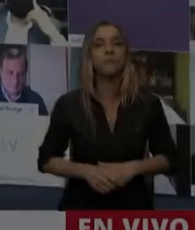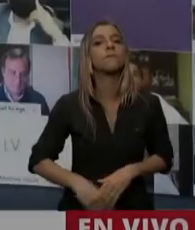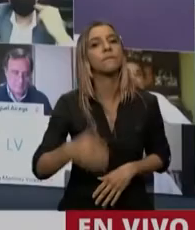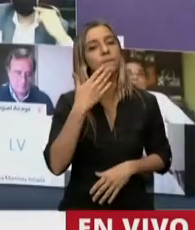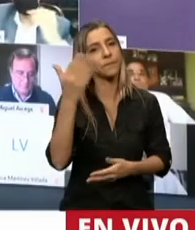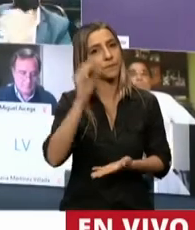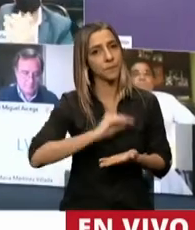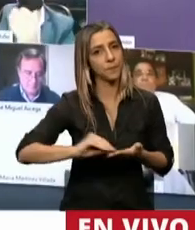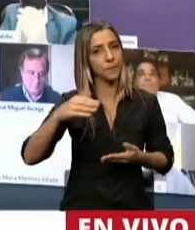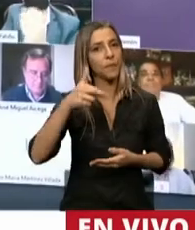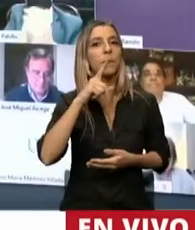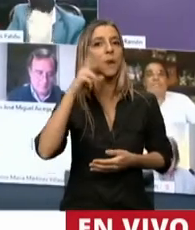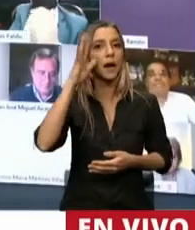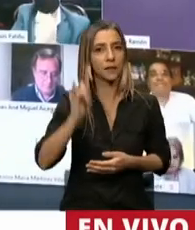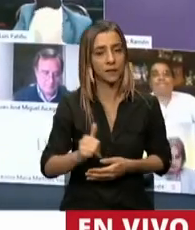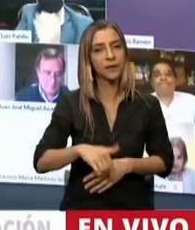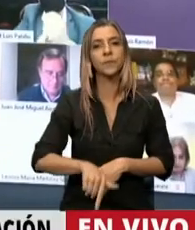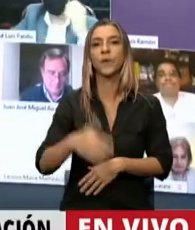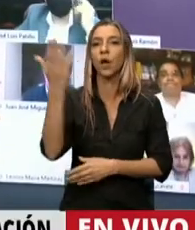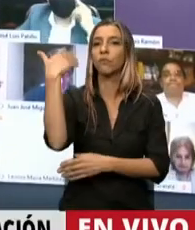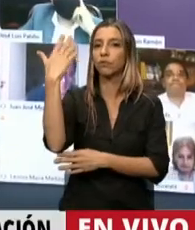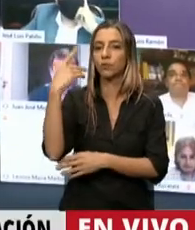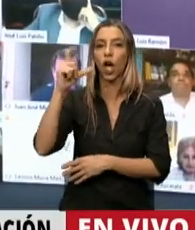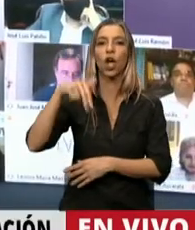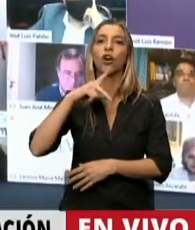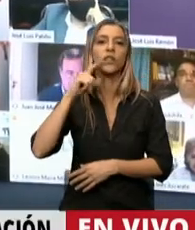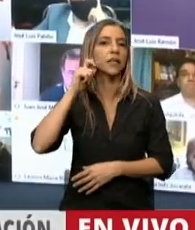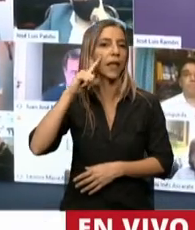En el uso de la palabra, el diputado Luis Contigiani.